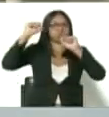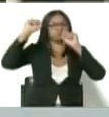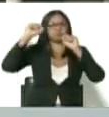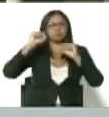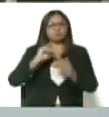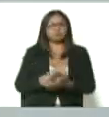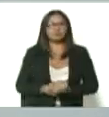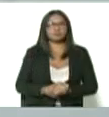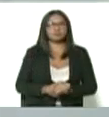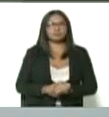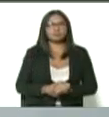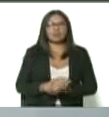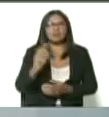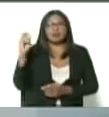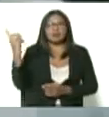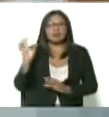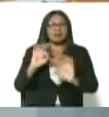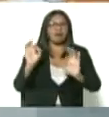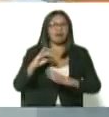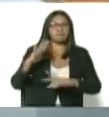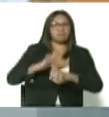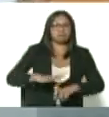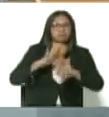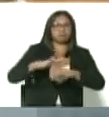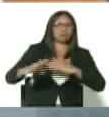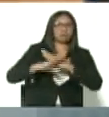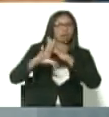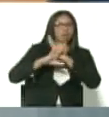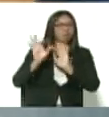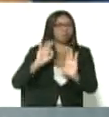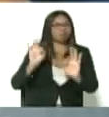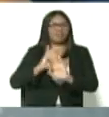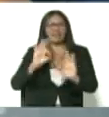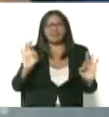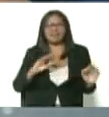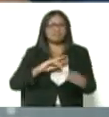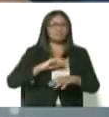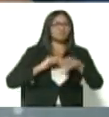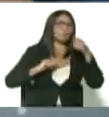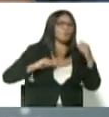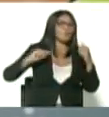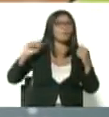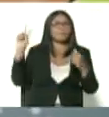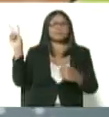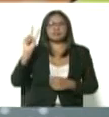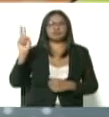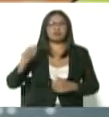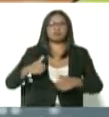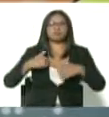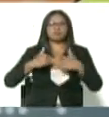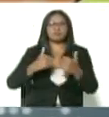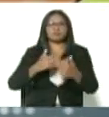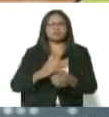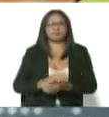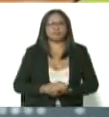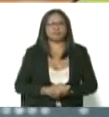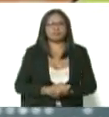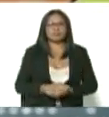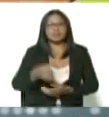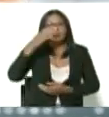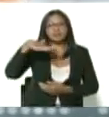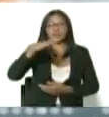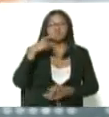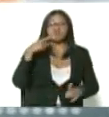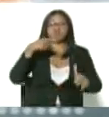nada nada puede con Venezuela ningún bloqueo criminal ninguna presión agresión este es el pueblo que está en la